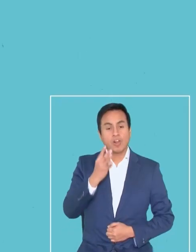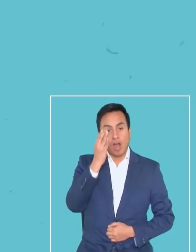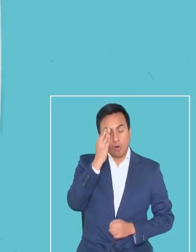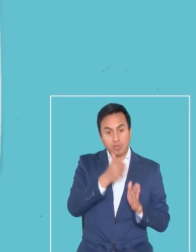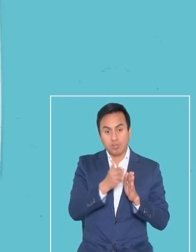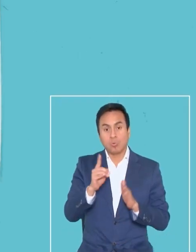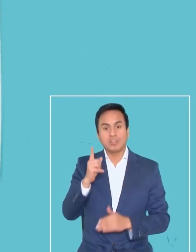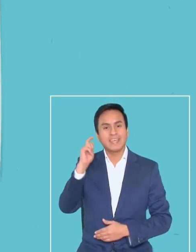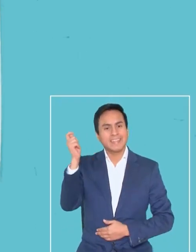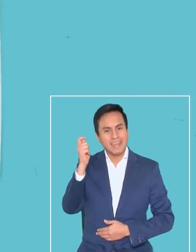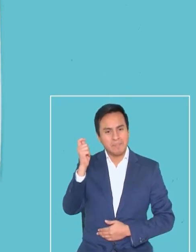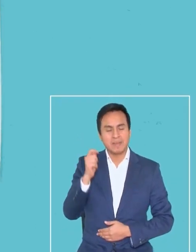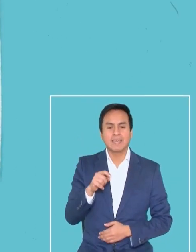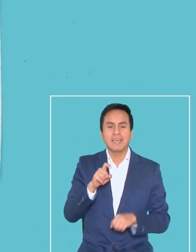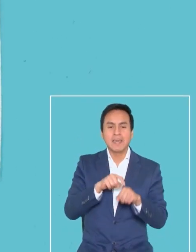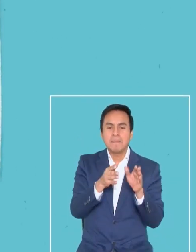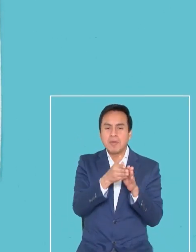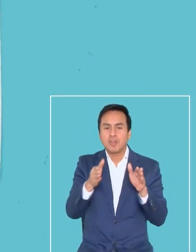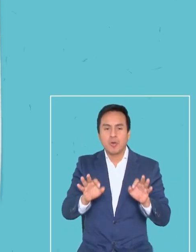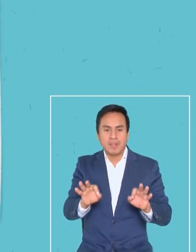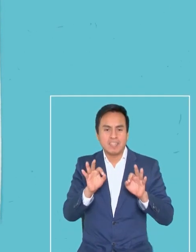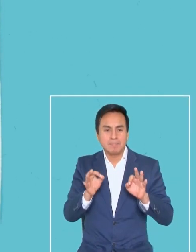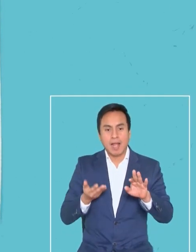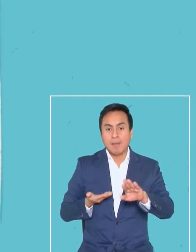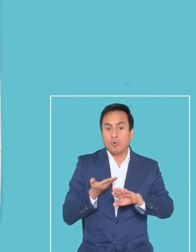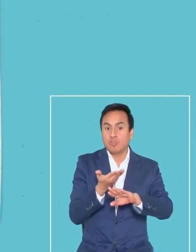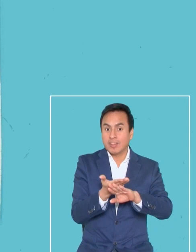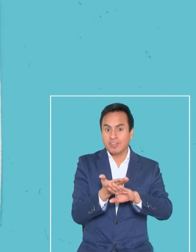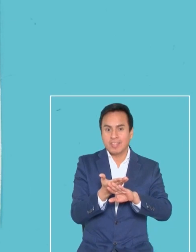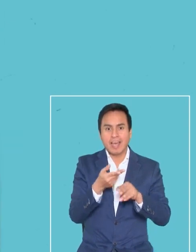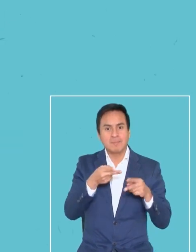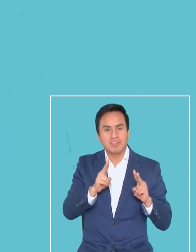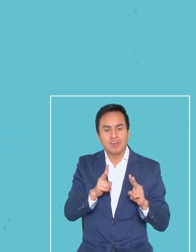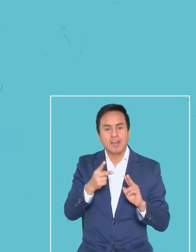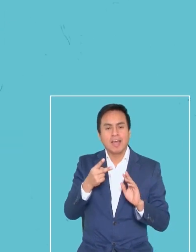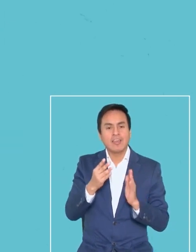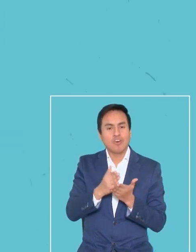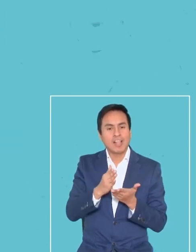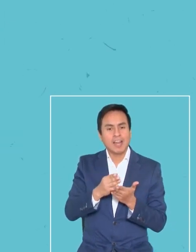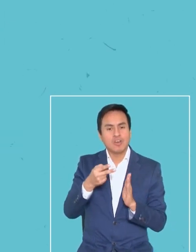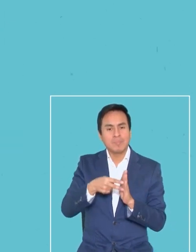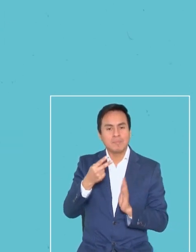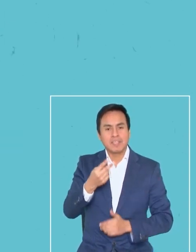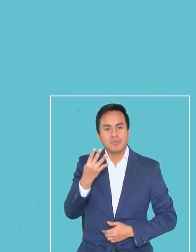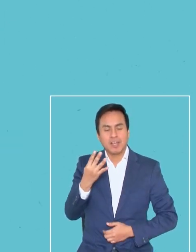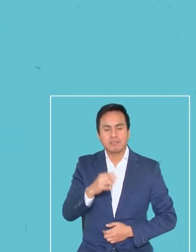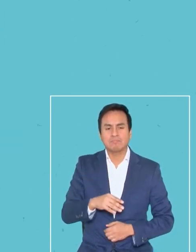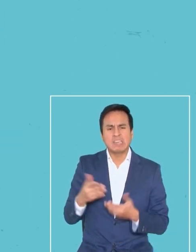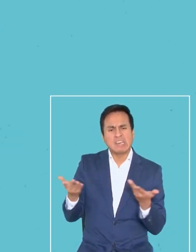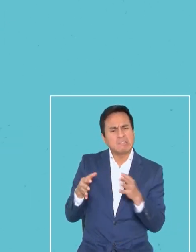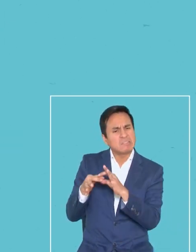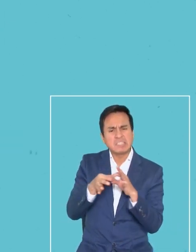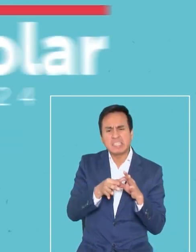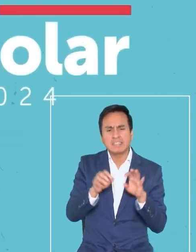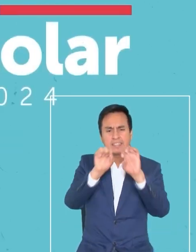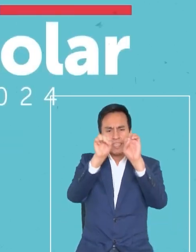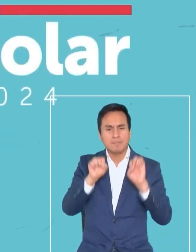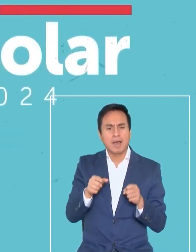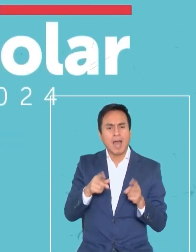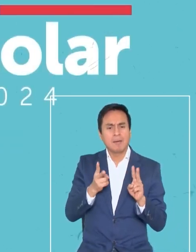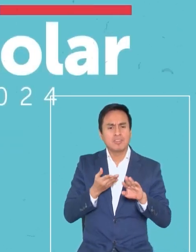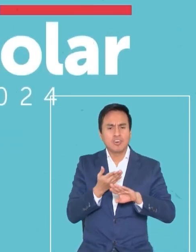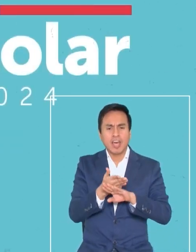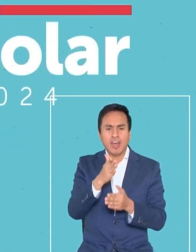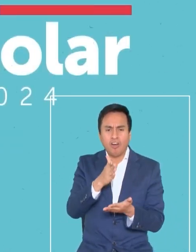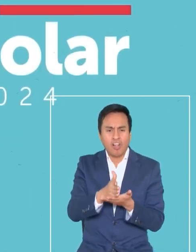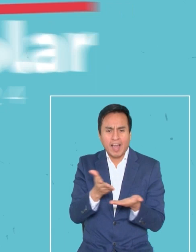Entre el 4 de agosto y el 1 de septiembre es el periodo principal de postulación a admisión escolar 2024. ¿Pero en qué consiste